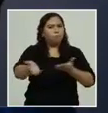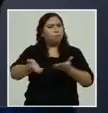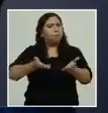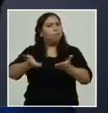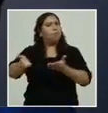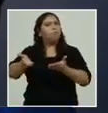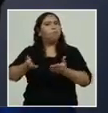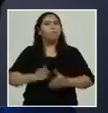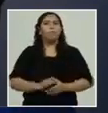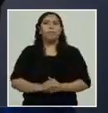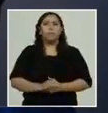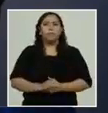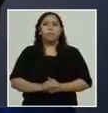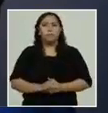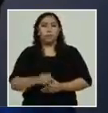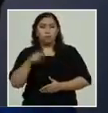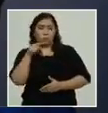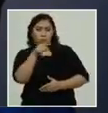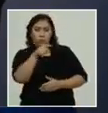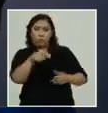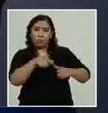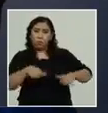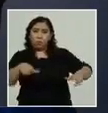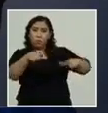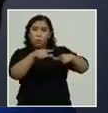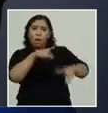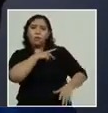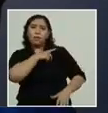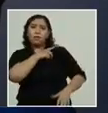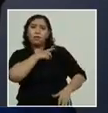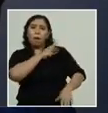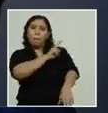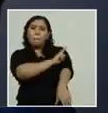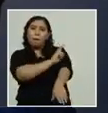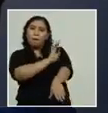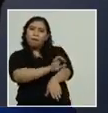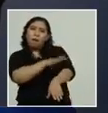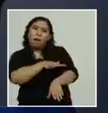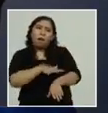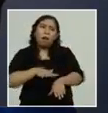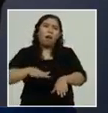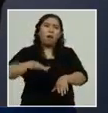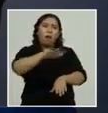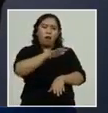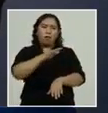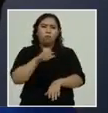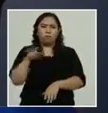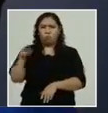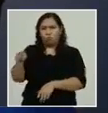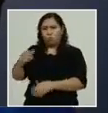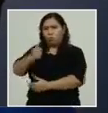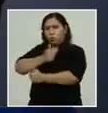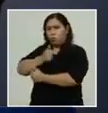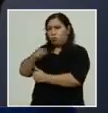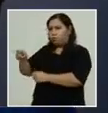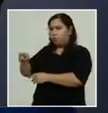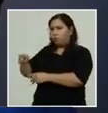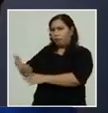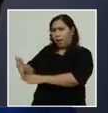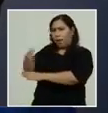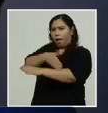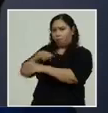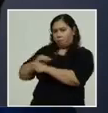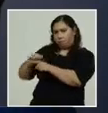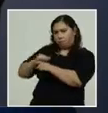zona equipos de especialistas en rescates. Más de 60 especialistas de Fuerzas Armadas están